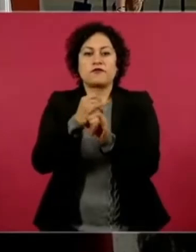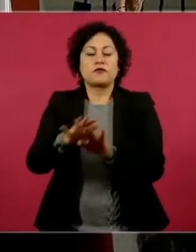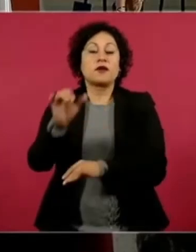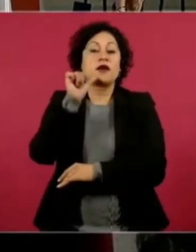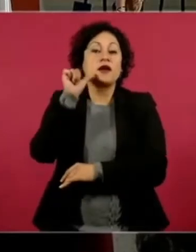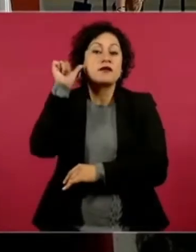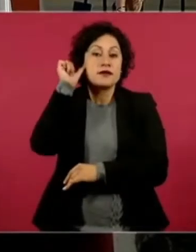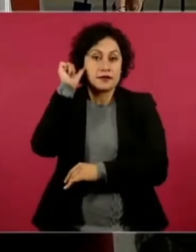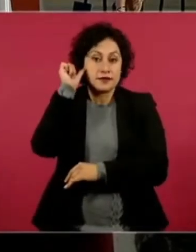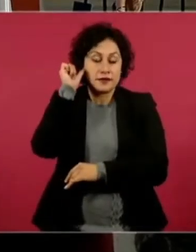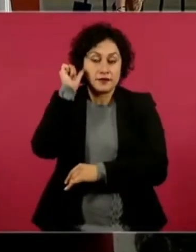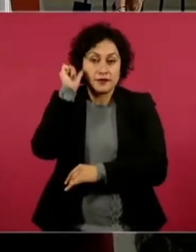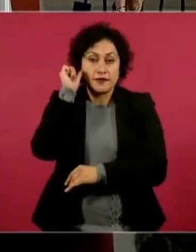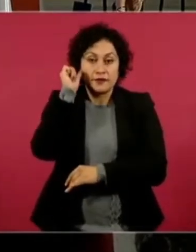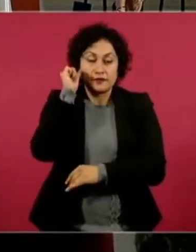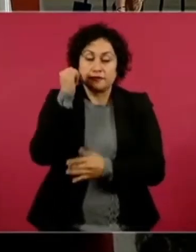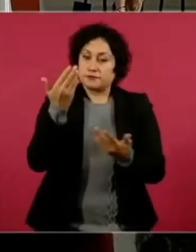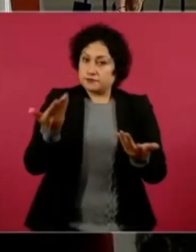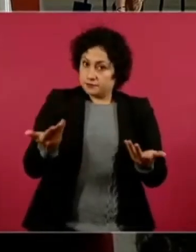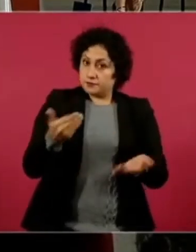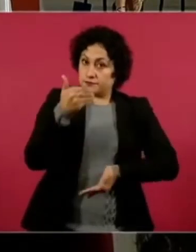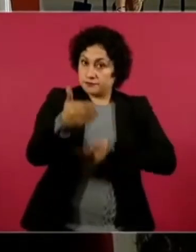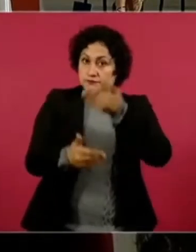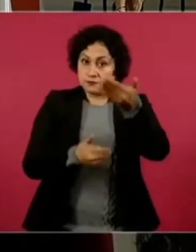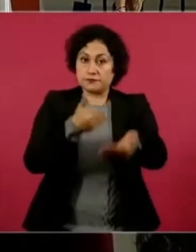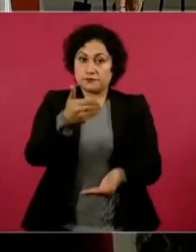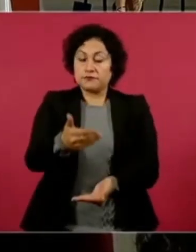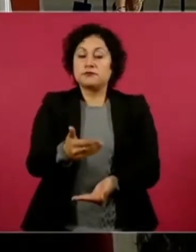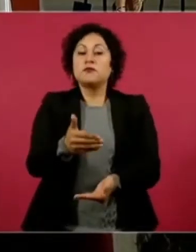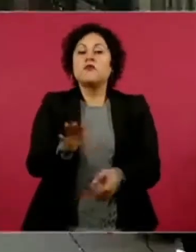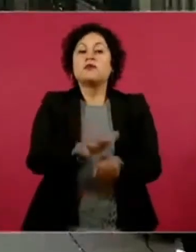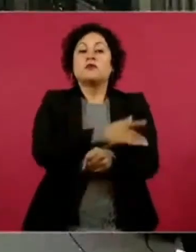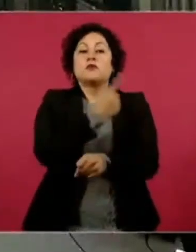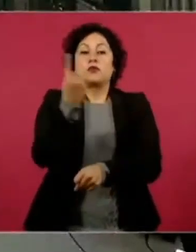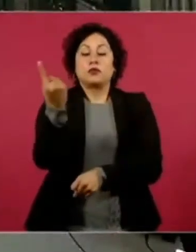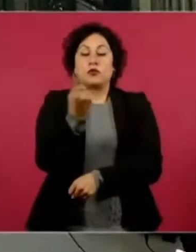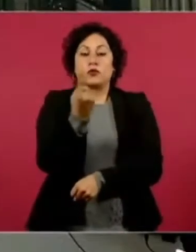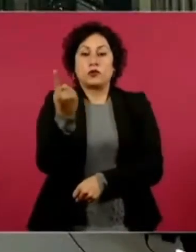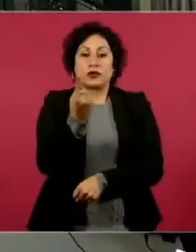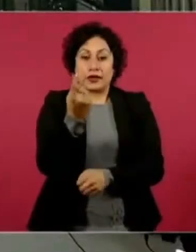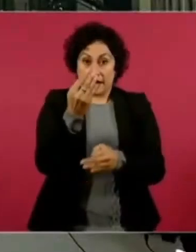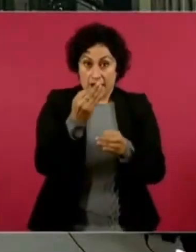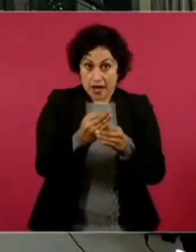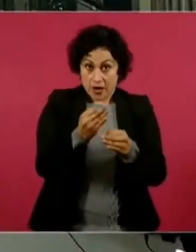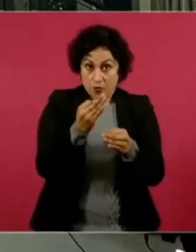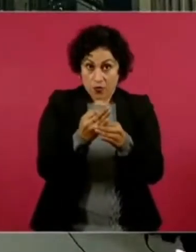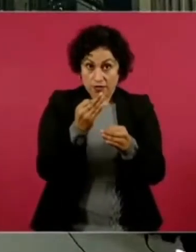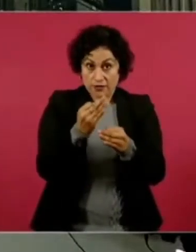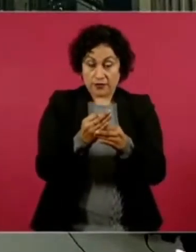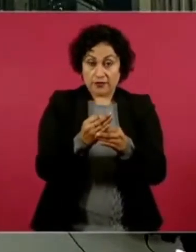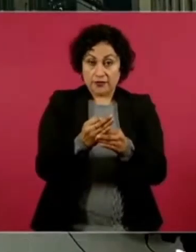Ahí vamos porque está ahora la secretaria